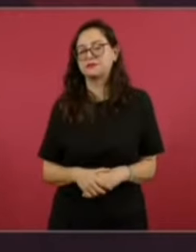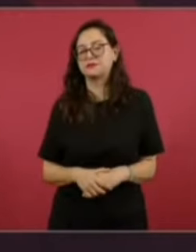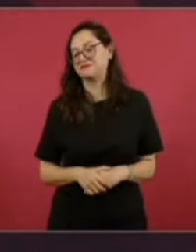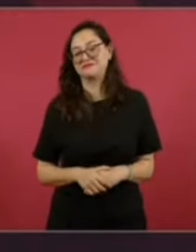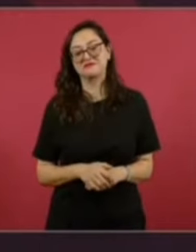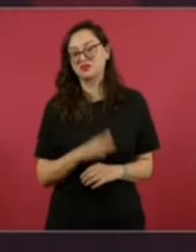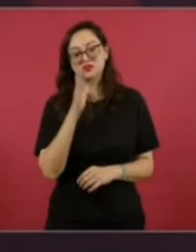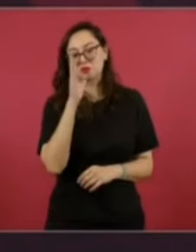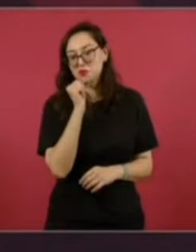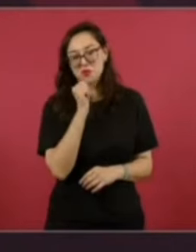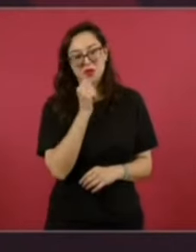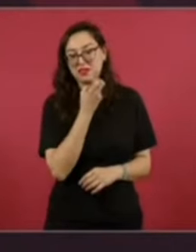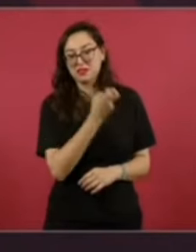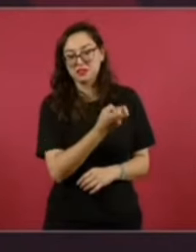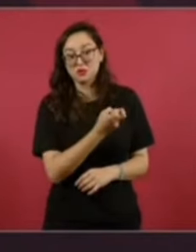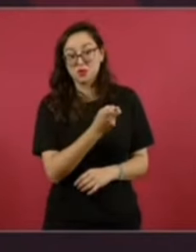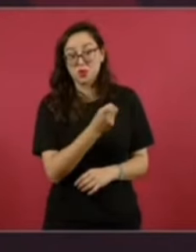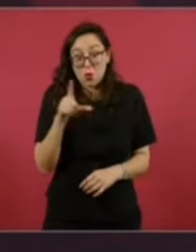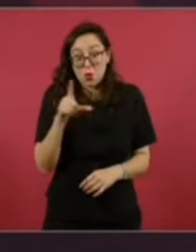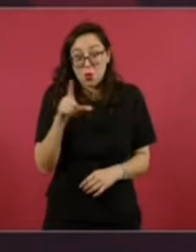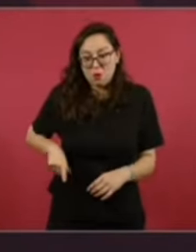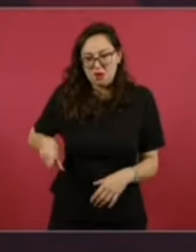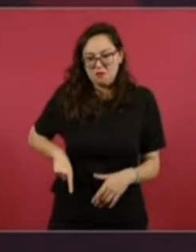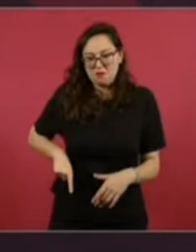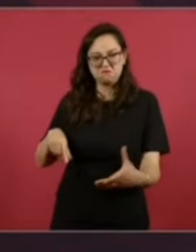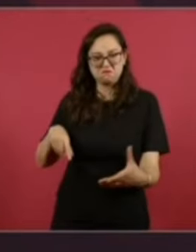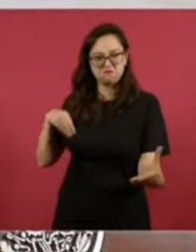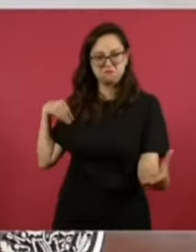al gobierno de México.